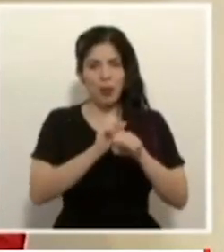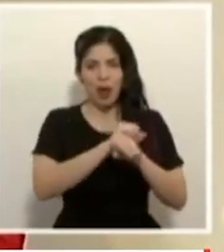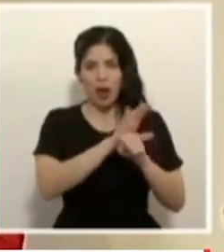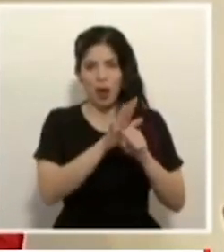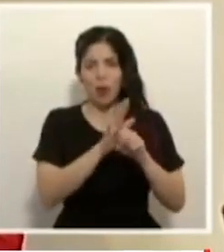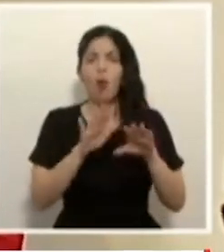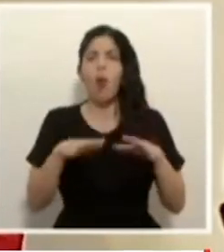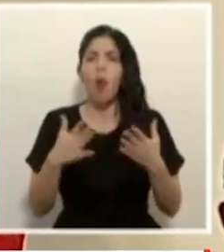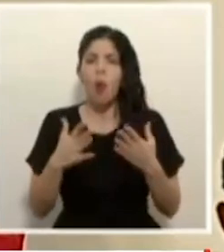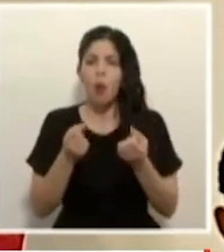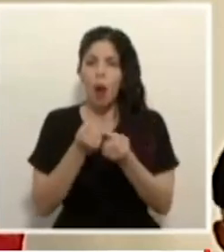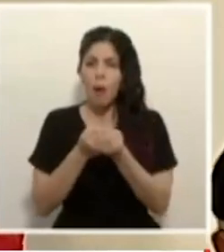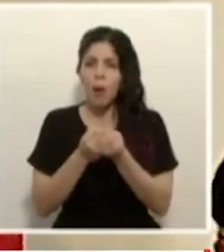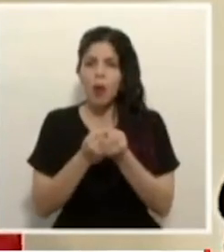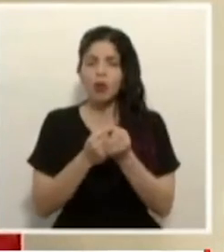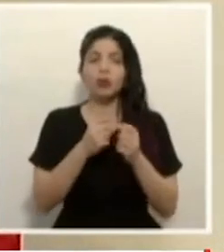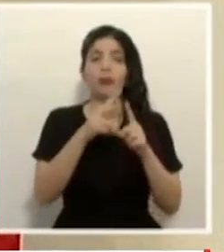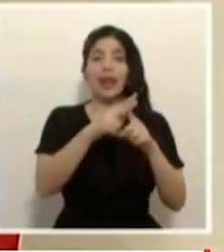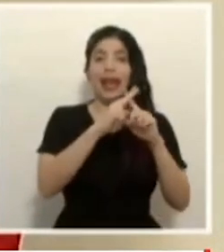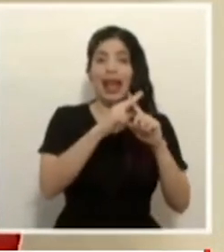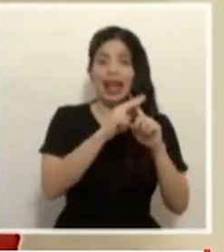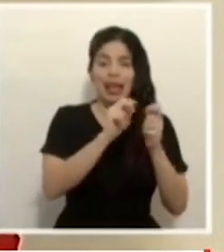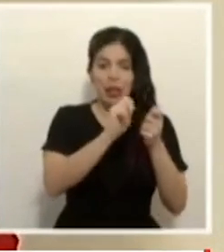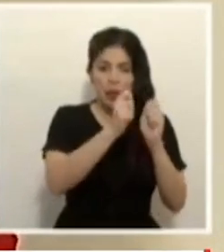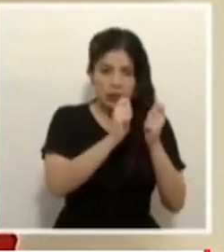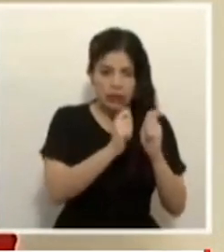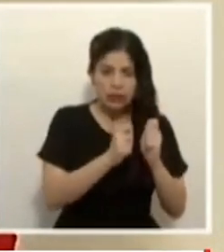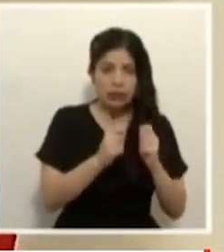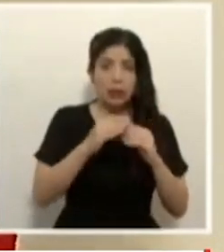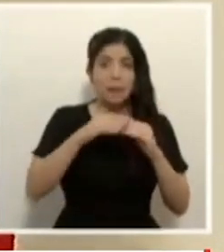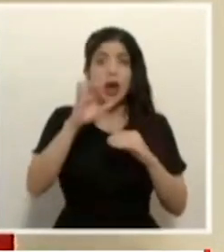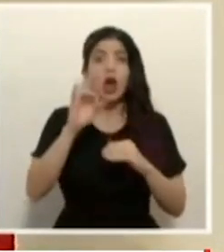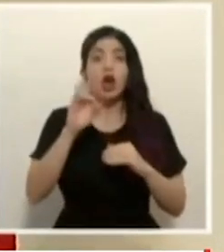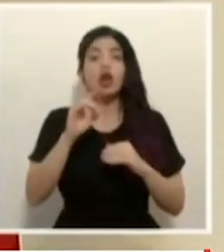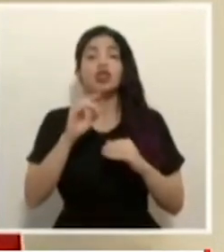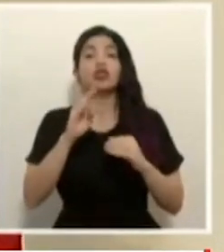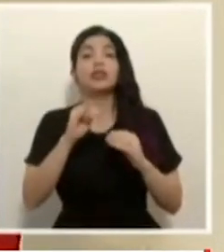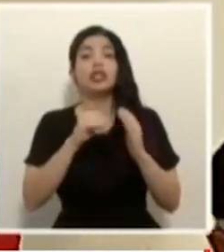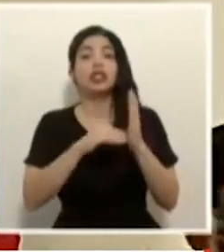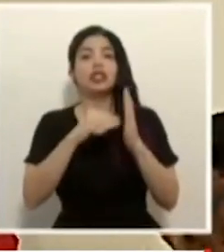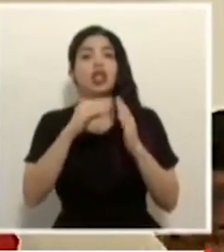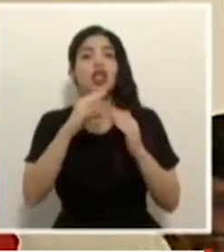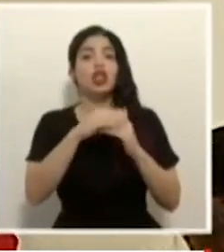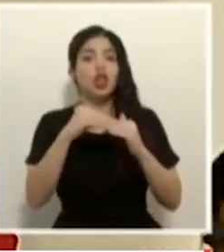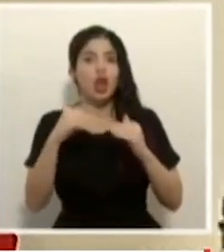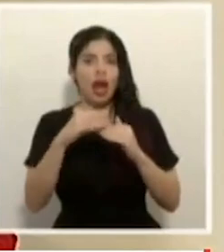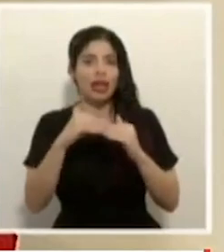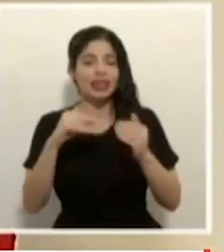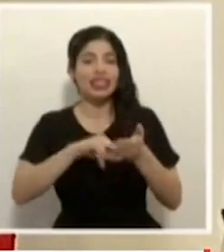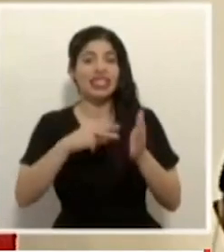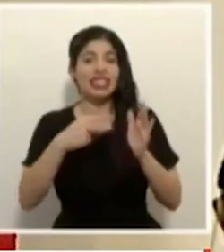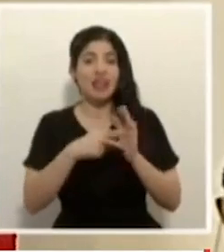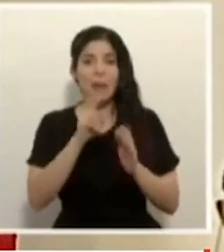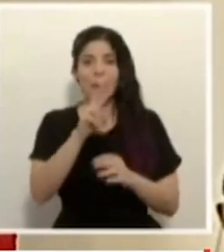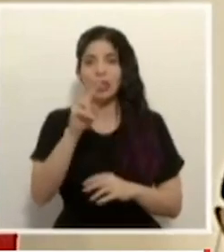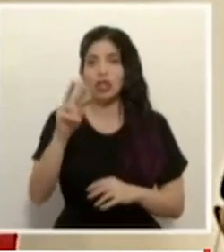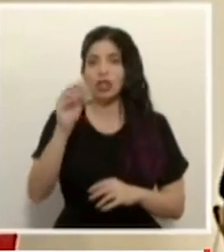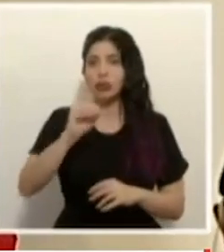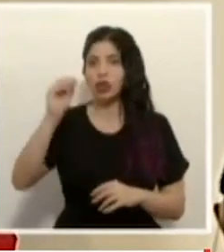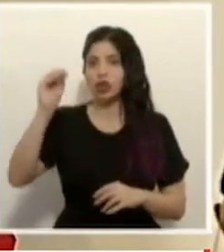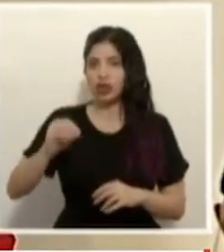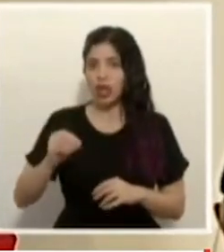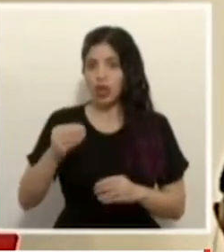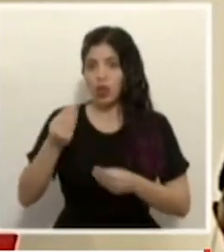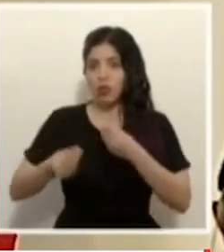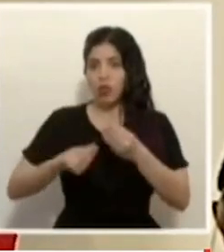reacuaciones de créditos por un monto superior a los 8 billones de dólares, lo cual es equivalente al 22% de la